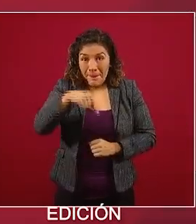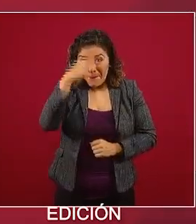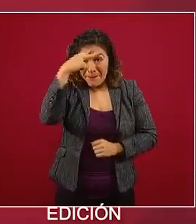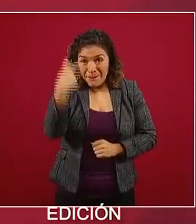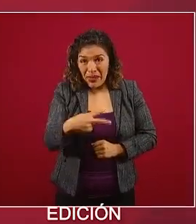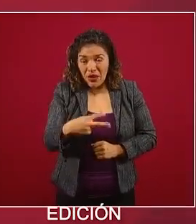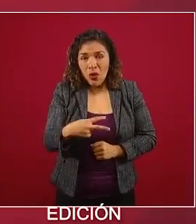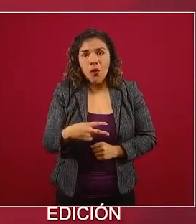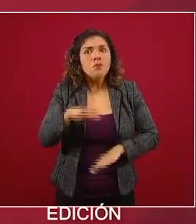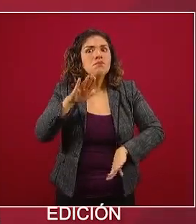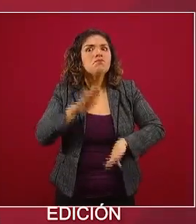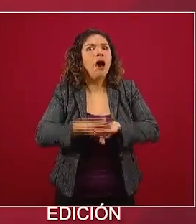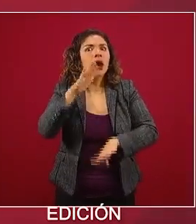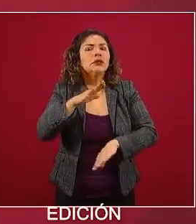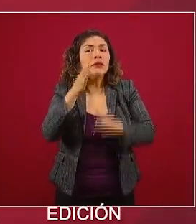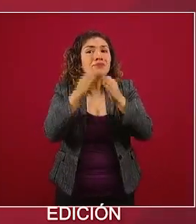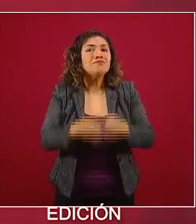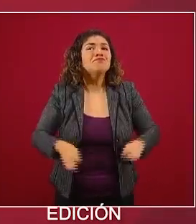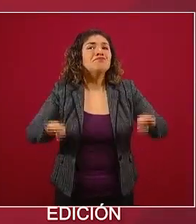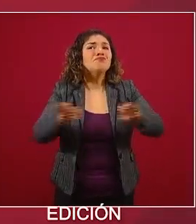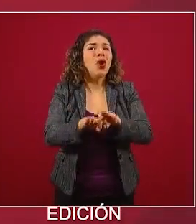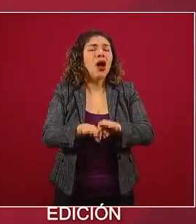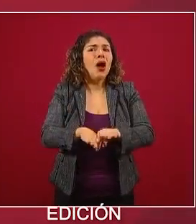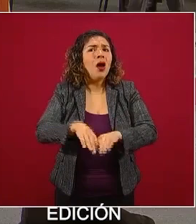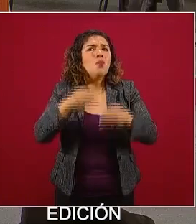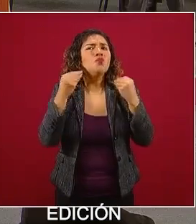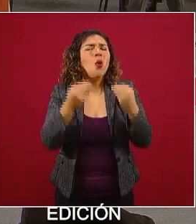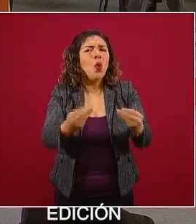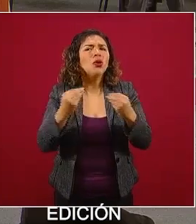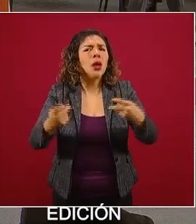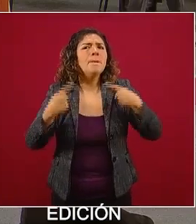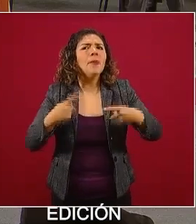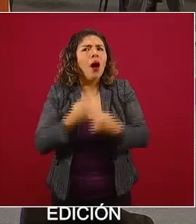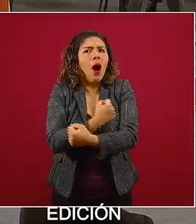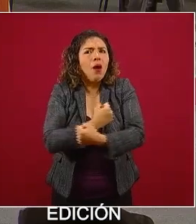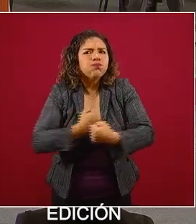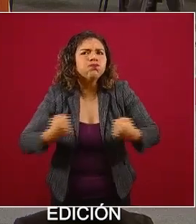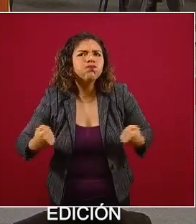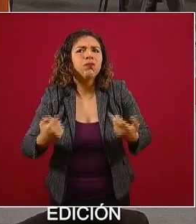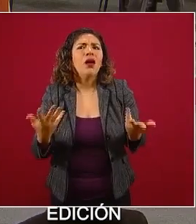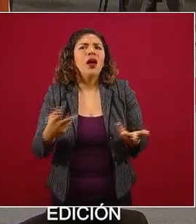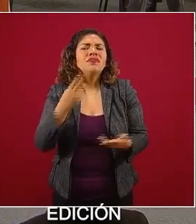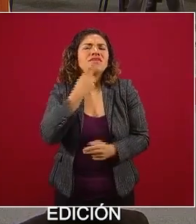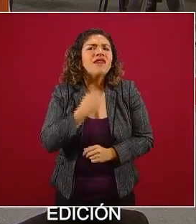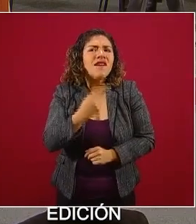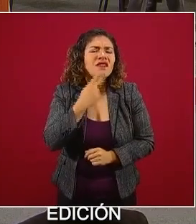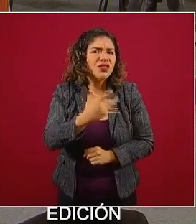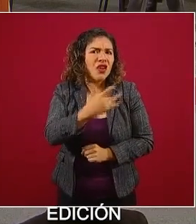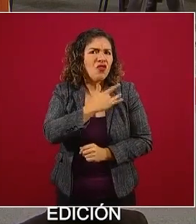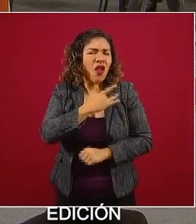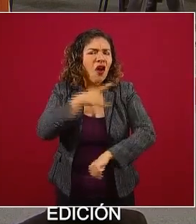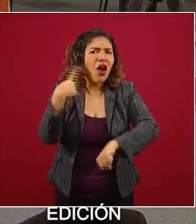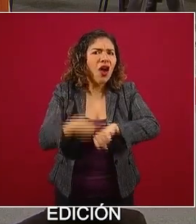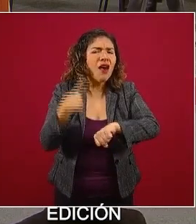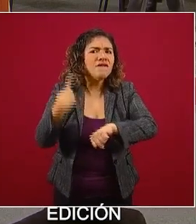las más importantes epidemias de sobrepeso, obesidad, diabetes, enfermedad cardiovascular